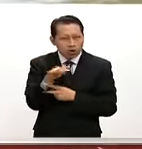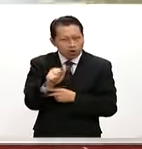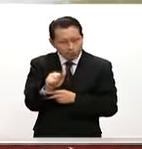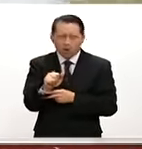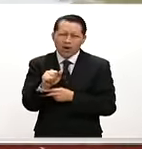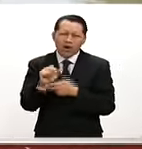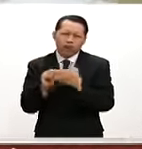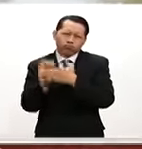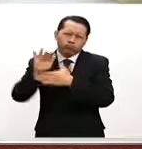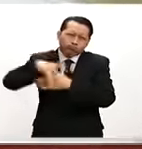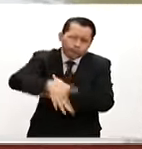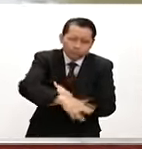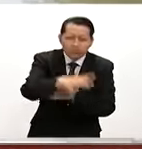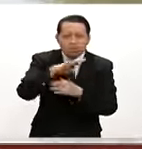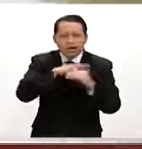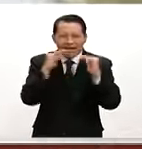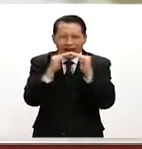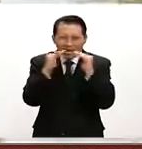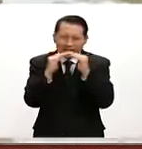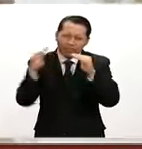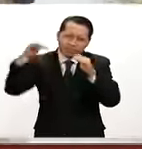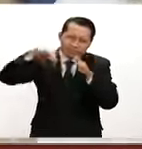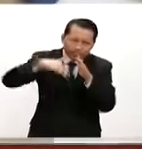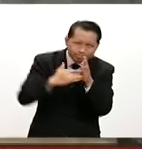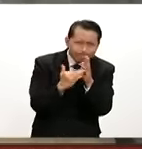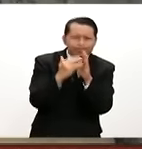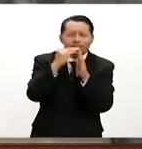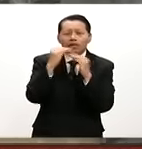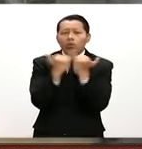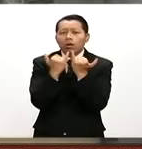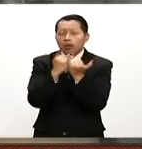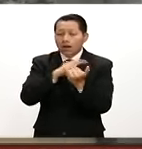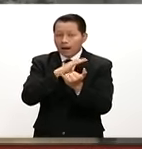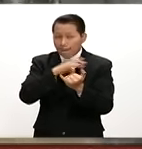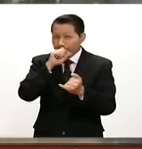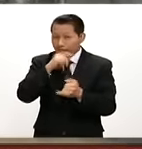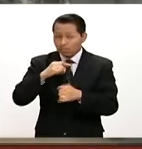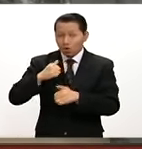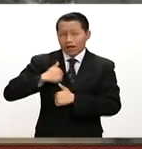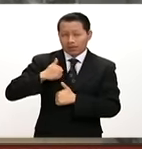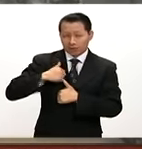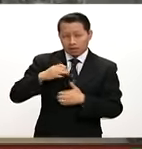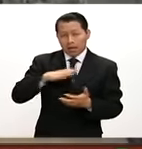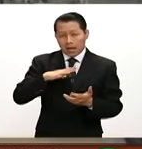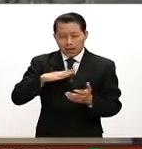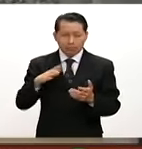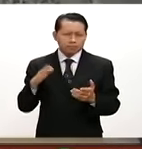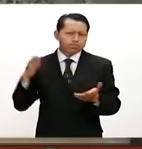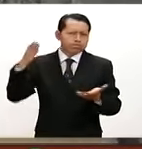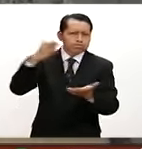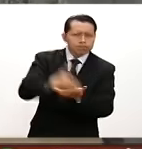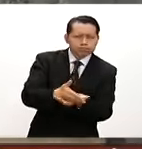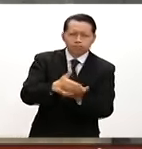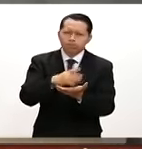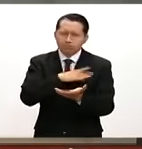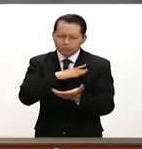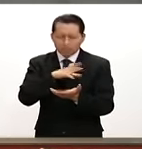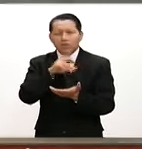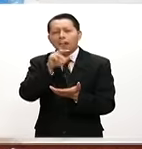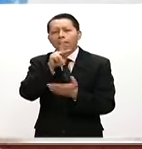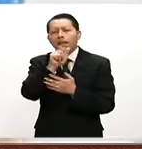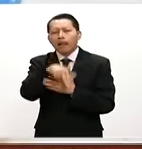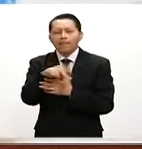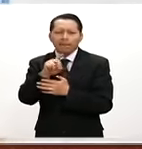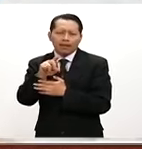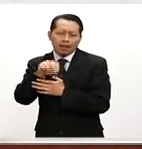inundaciones en viviendas. El Ejército Mexicano aplicó el plan DN3 en cuatro municipios de Guerrero, donde brindó el auxilio a